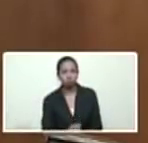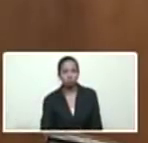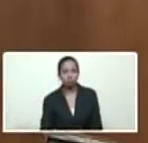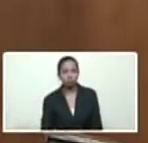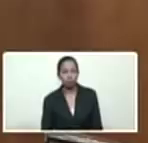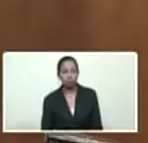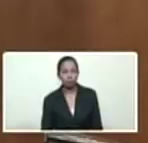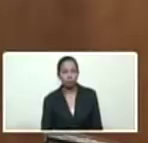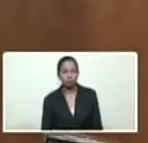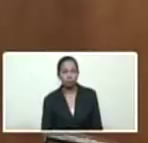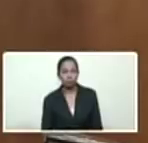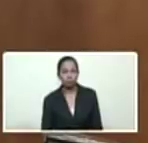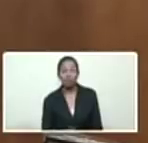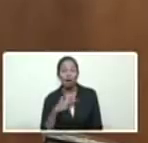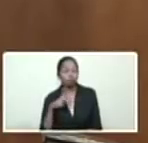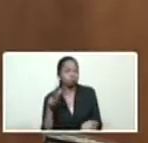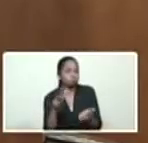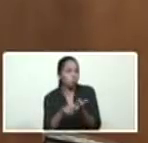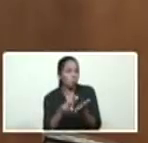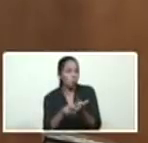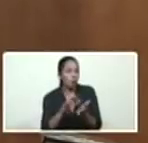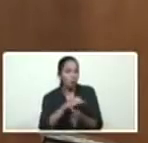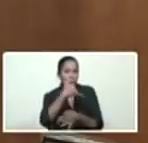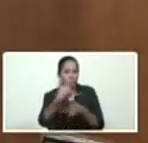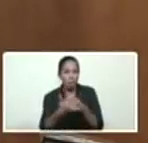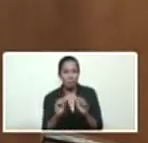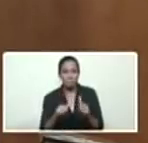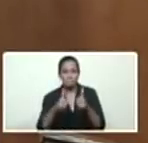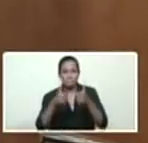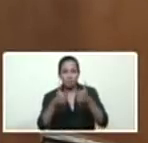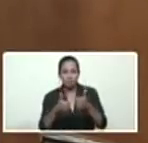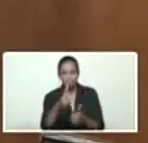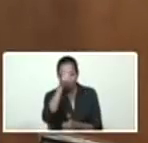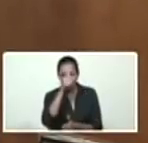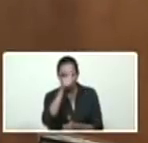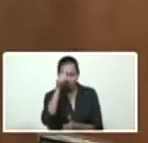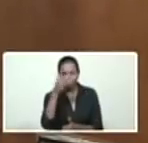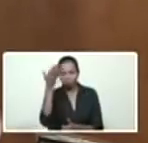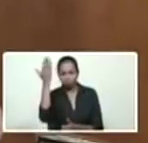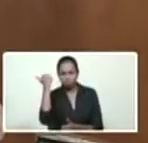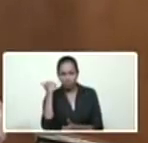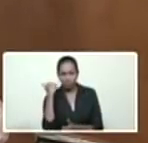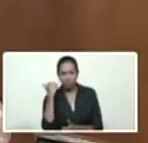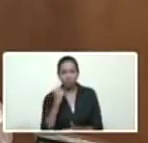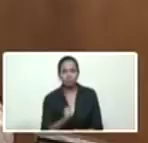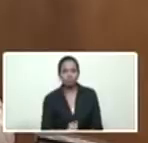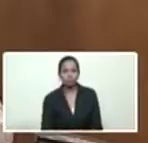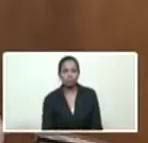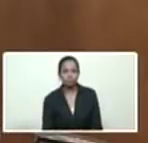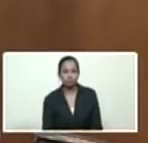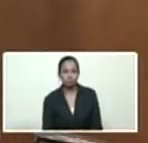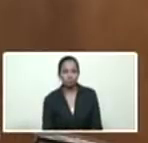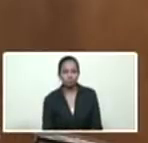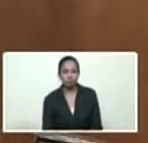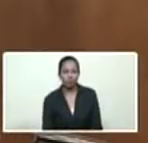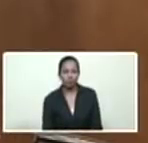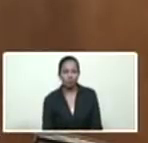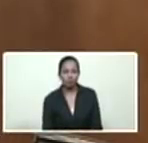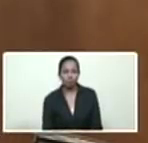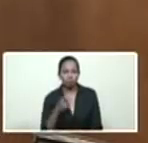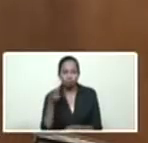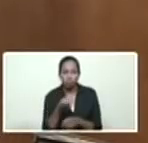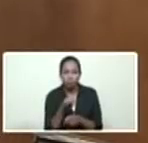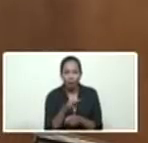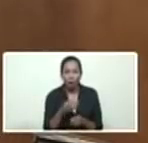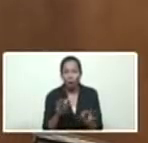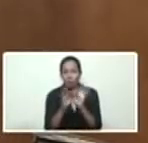aprobación de un plan que activamos ayer domingo, de administración de cargas paulatinas, y de búsqueda de un nuevo